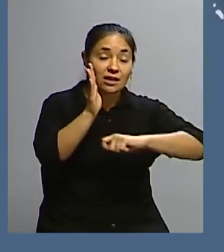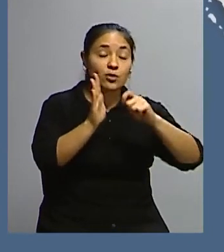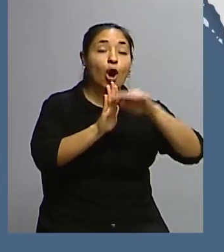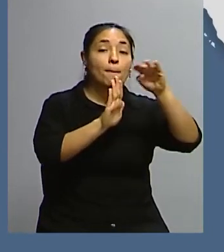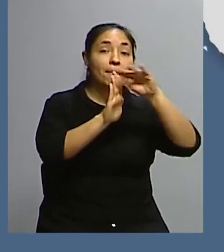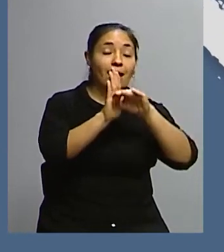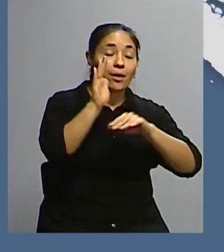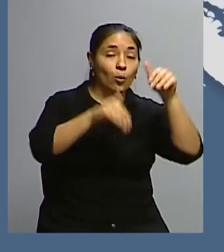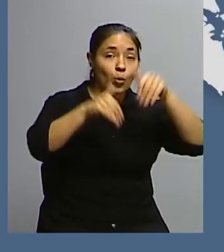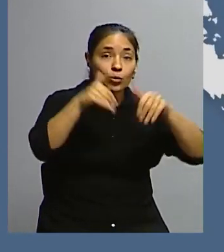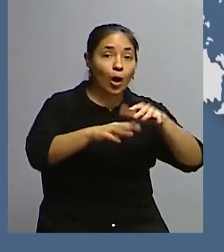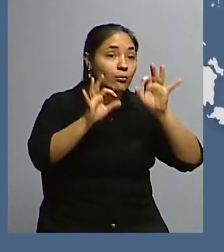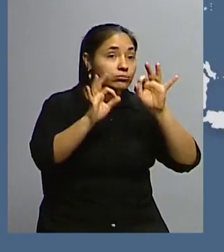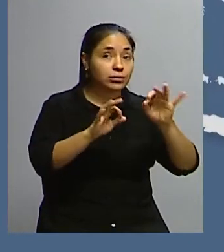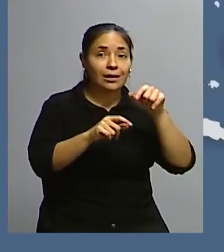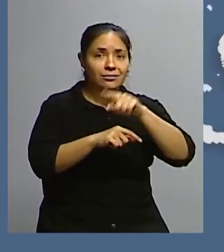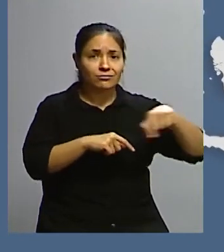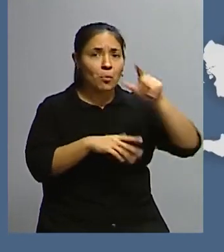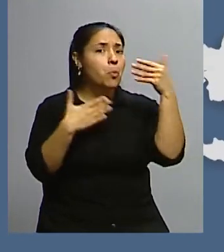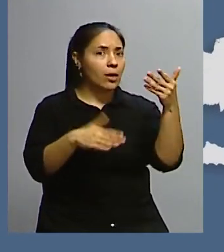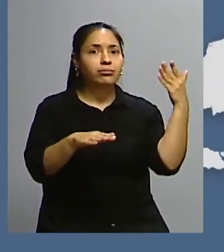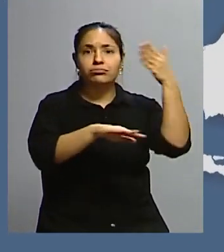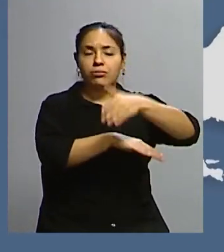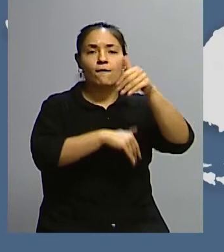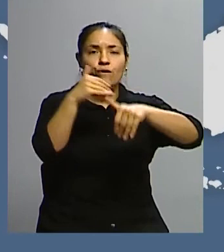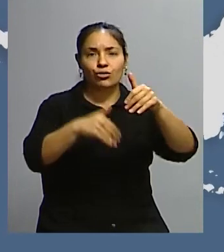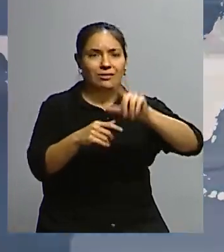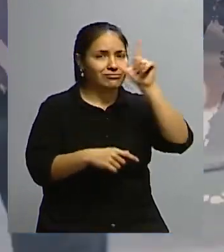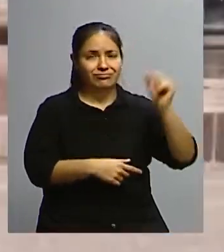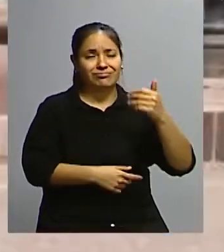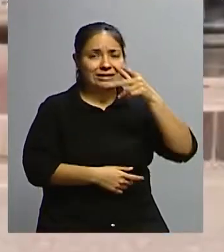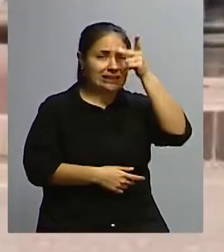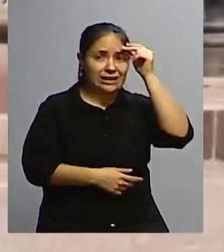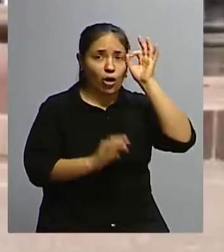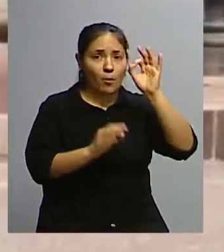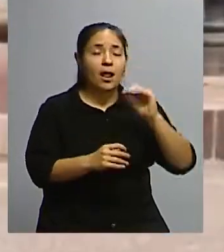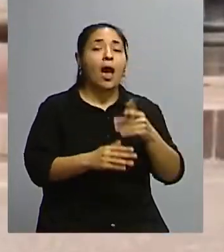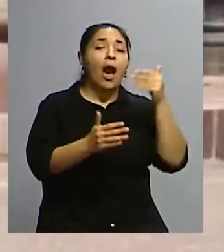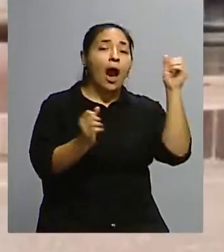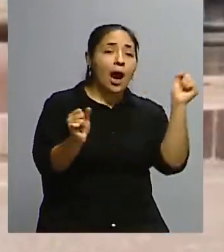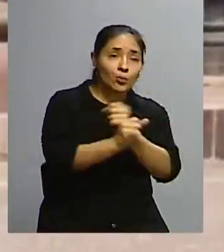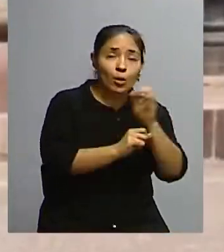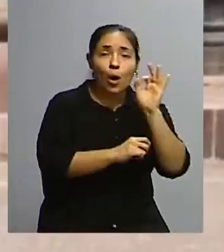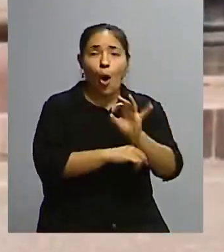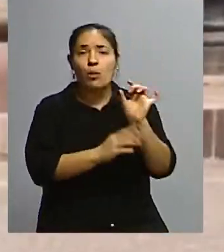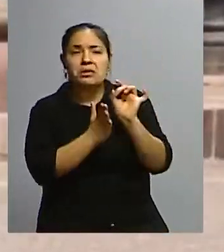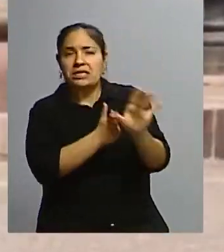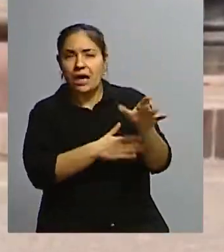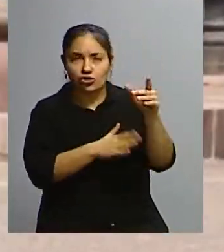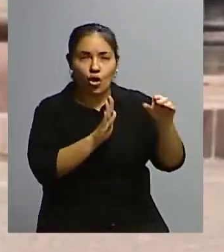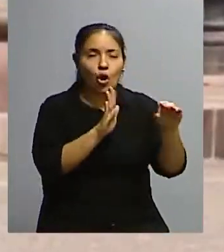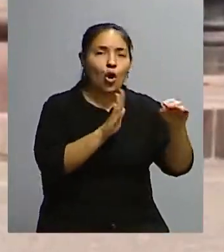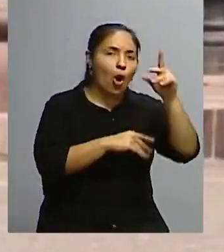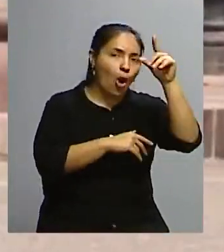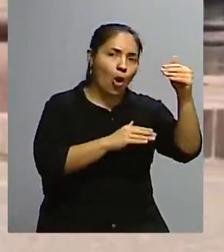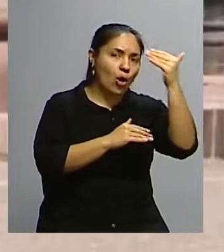electoral de manera correcta van a poder votar a nivel de todo Chile por el apruebo o el rechazo de esta nueva constitución. Yo en realidad,